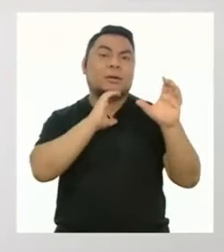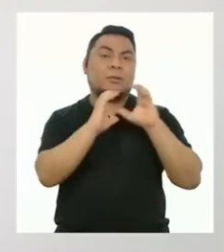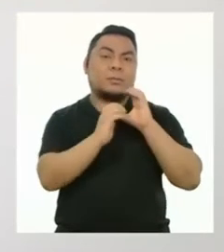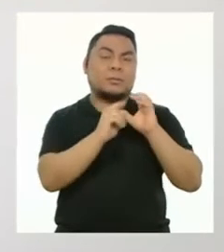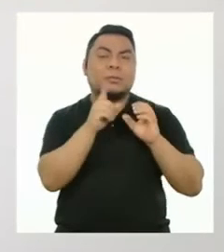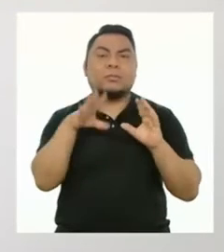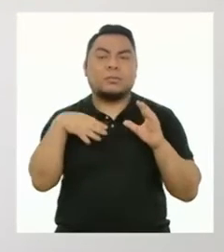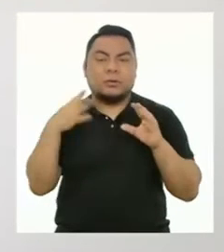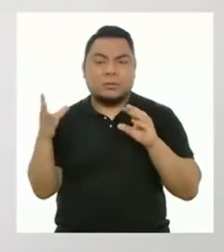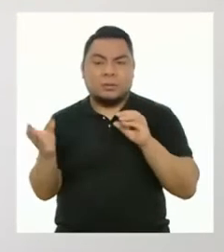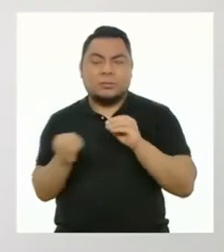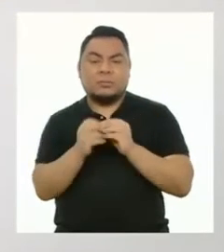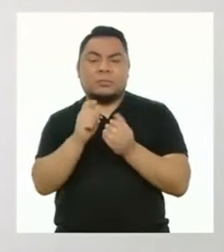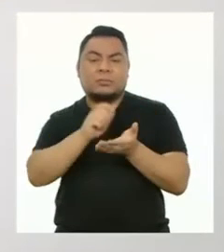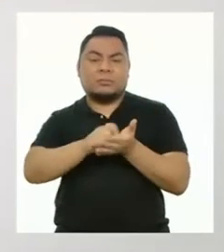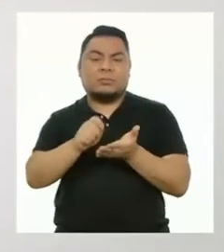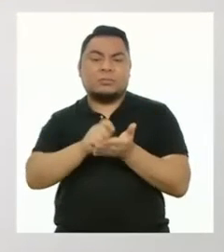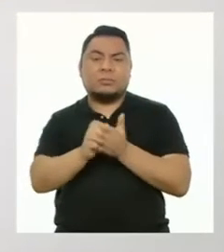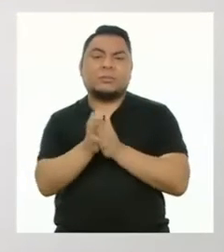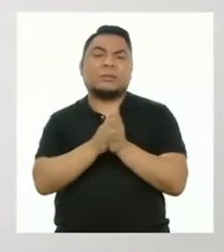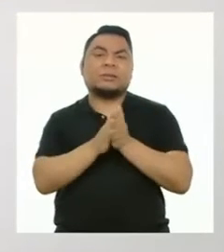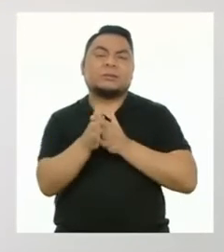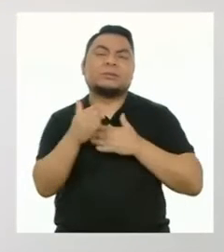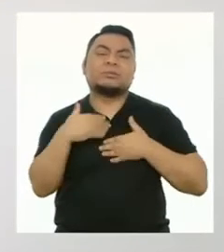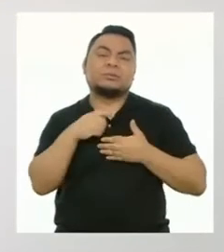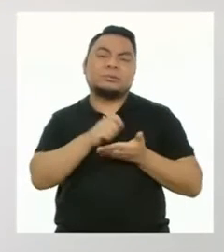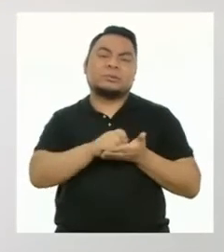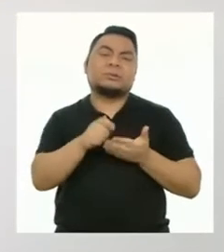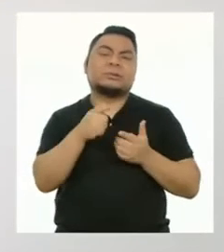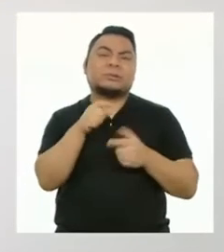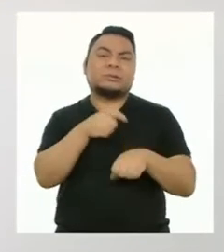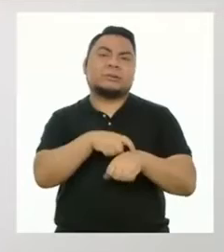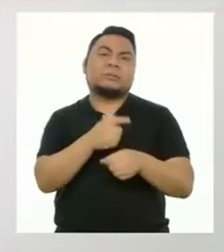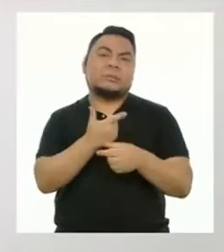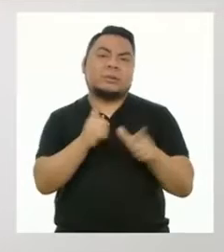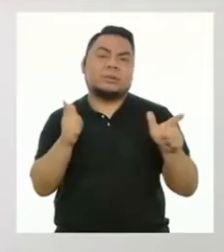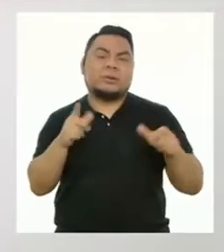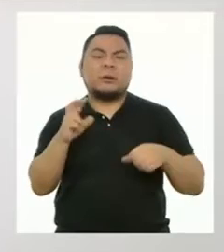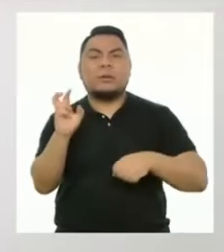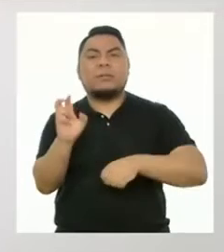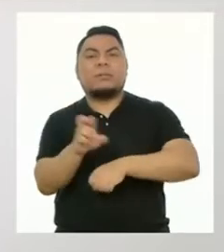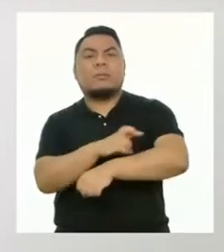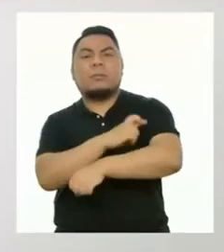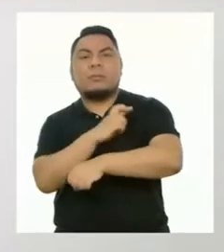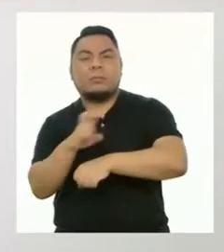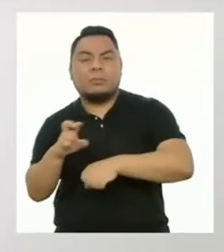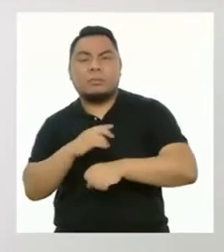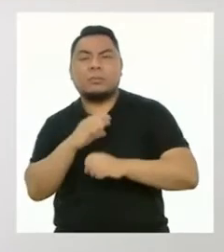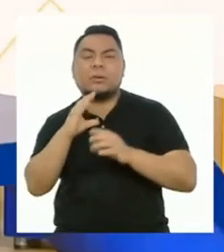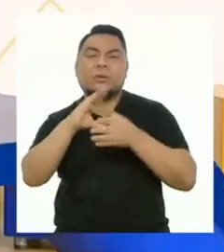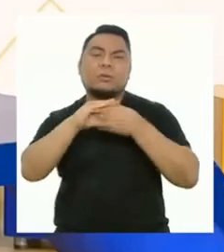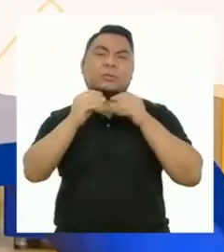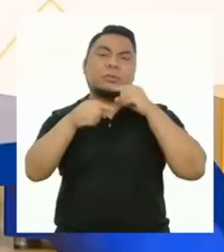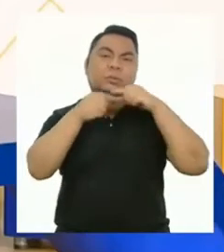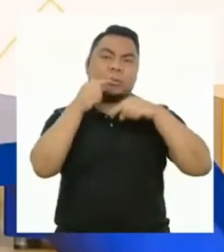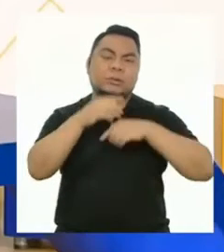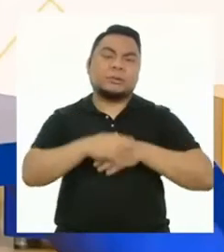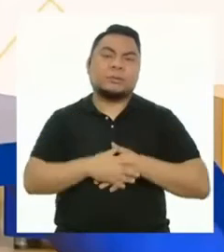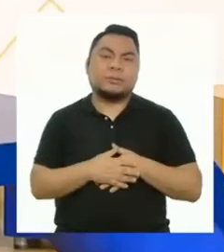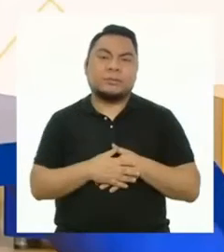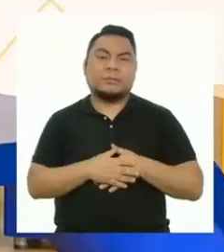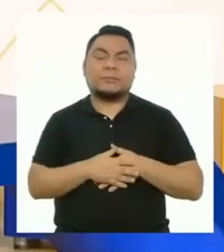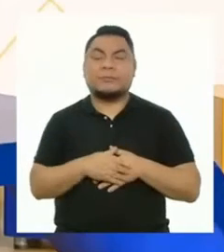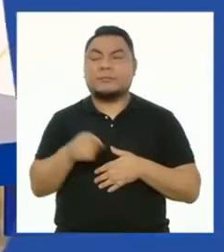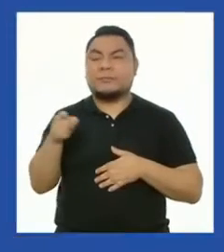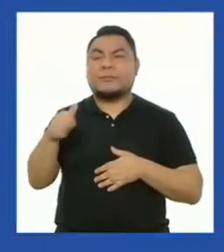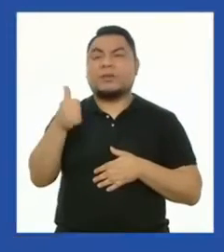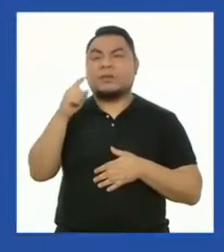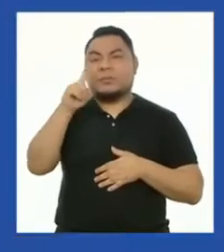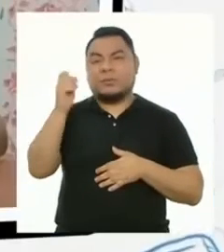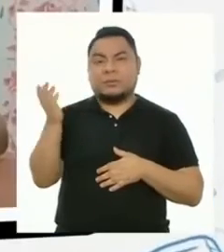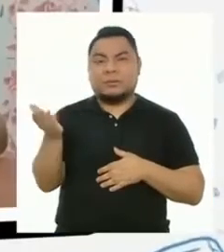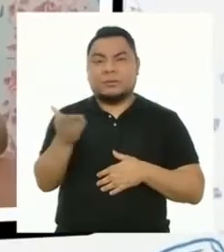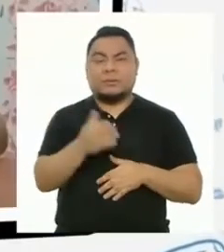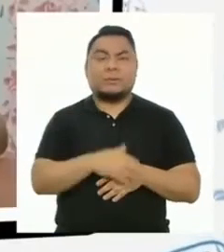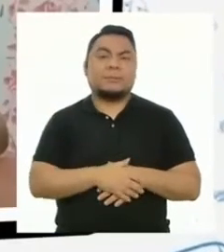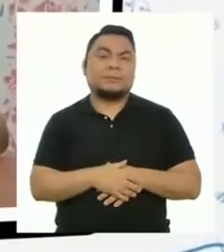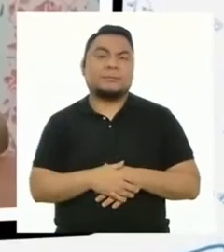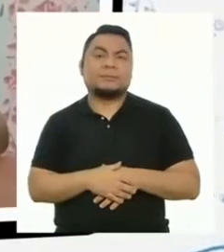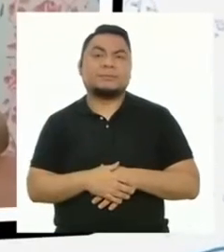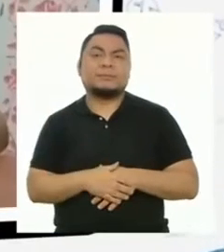puedes incluir textos que disfrutas de escribir en tu tiempo libre, como poemas o cuentos. Luz tiene otra pregunta.